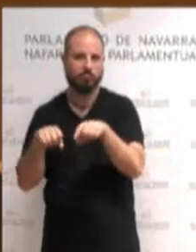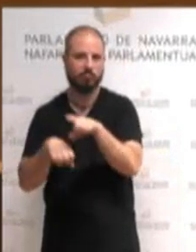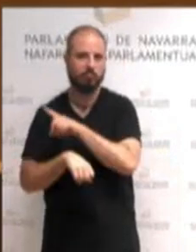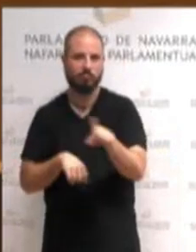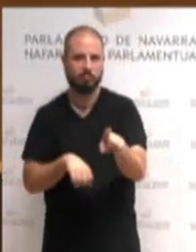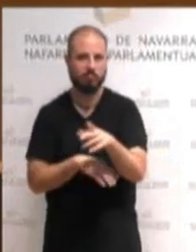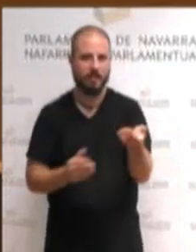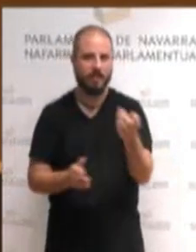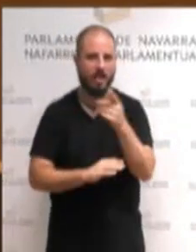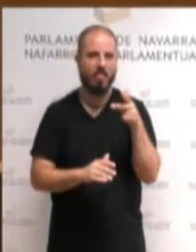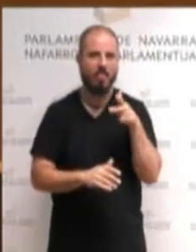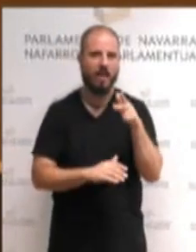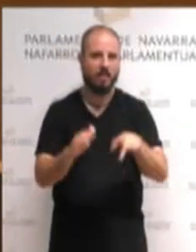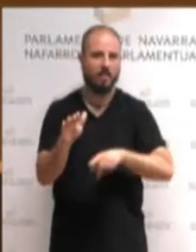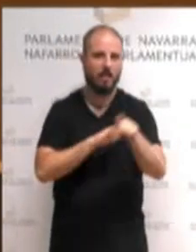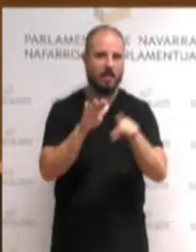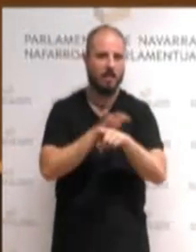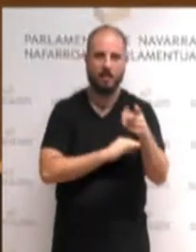en derechos.